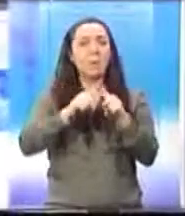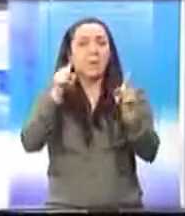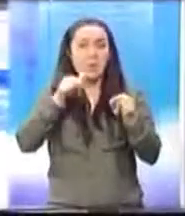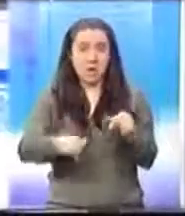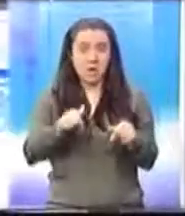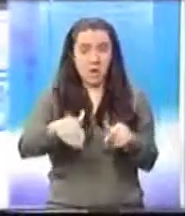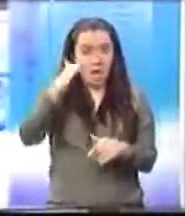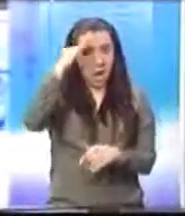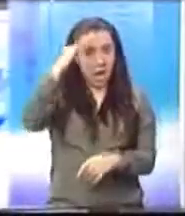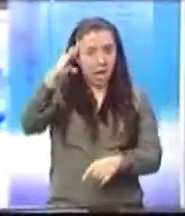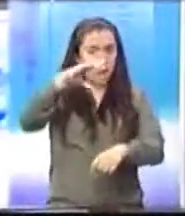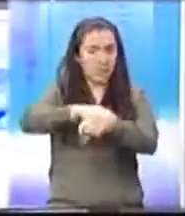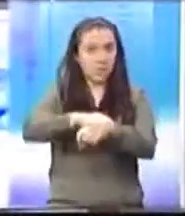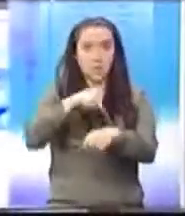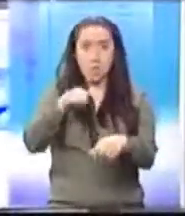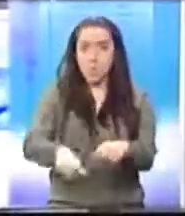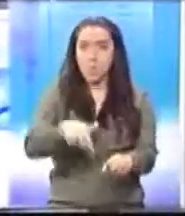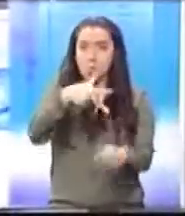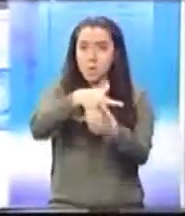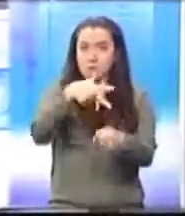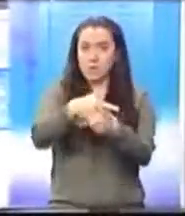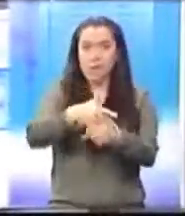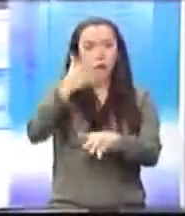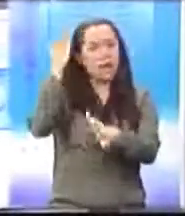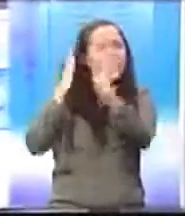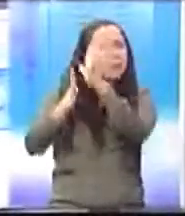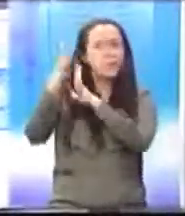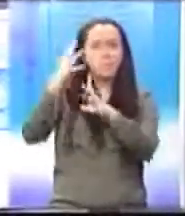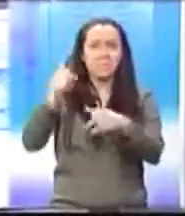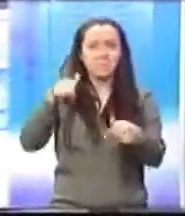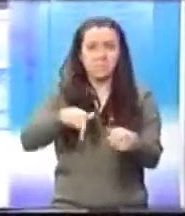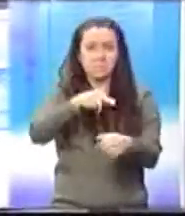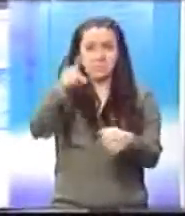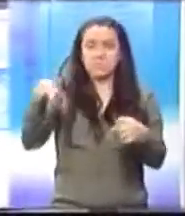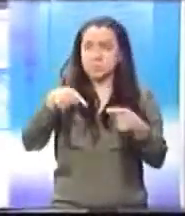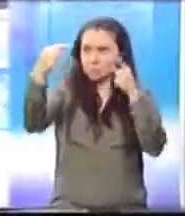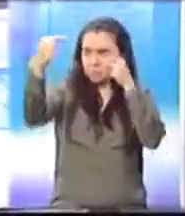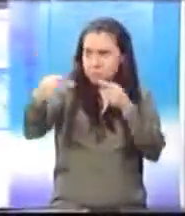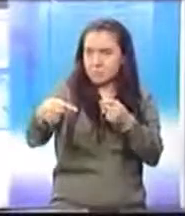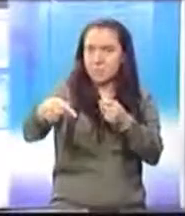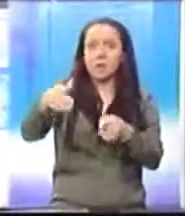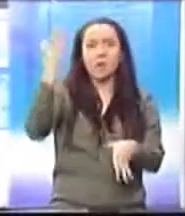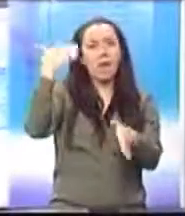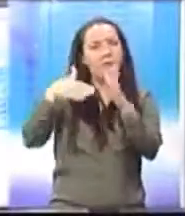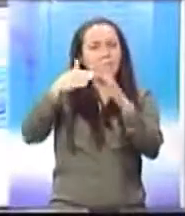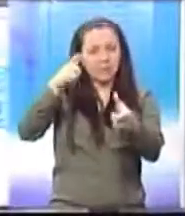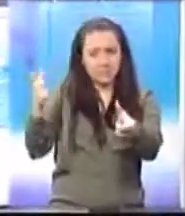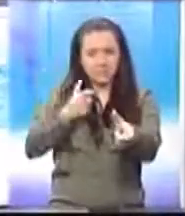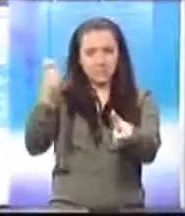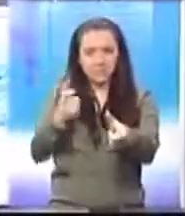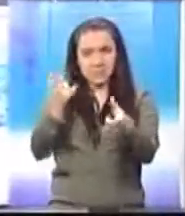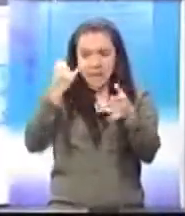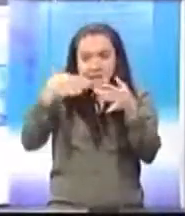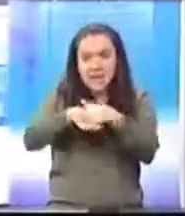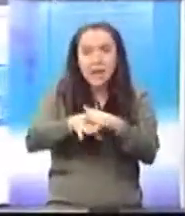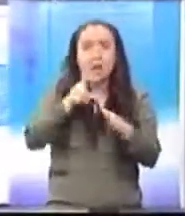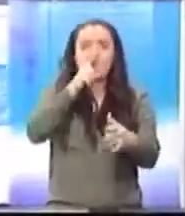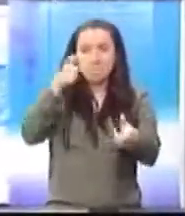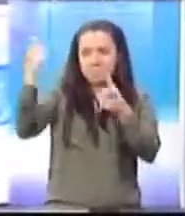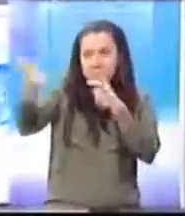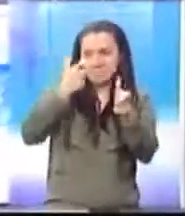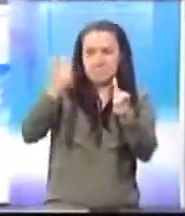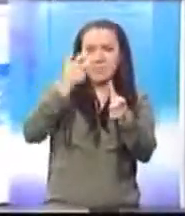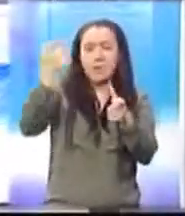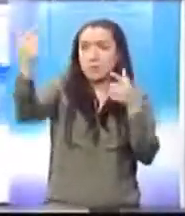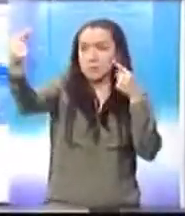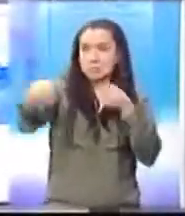que el ejército guatemalteco se enfrentó incluso con las directrices de Estados Unidos durante la guerra interna, cuando se les negó